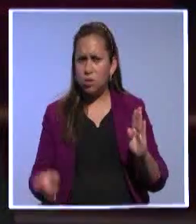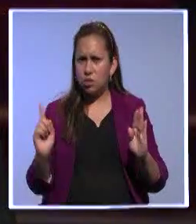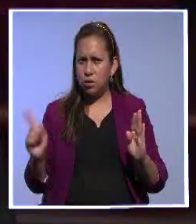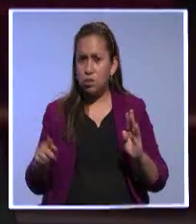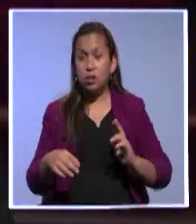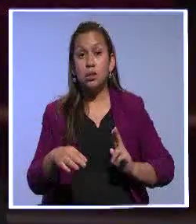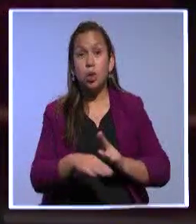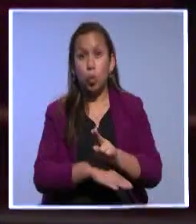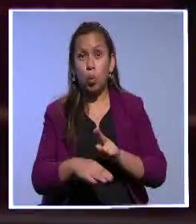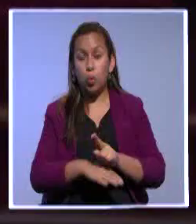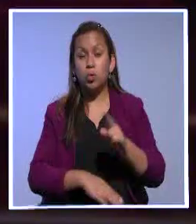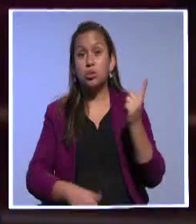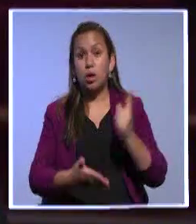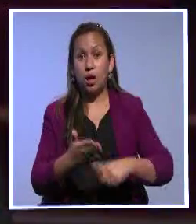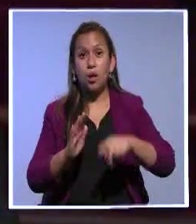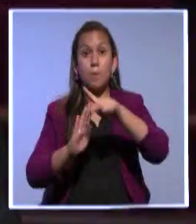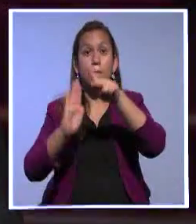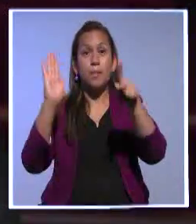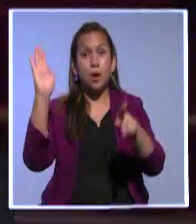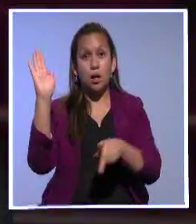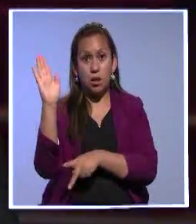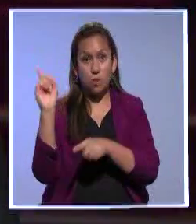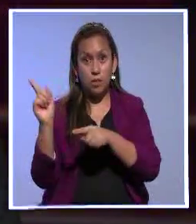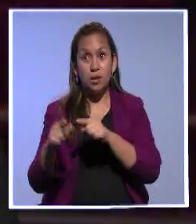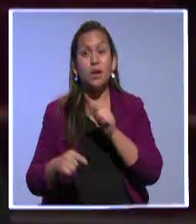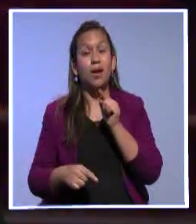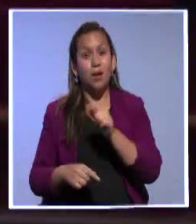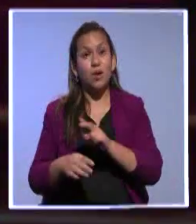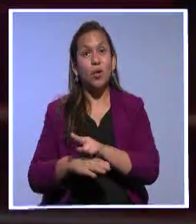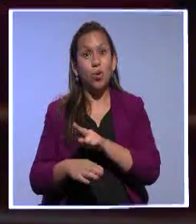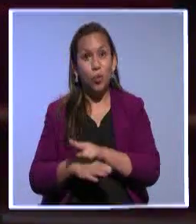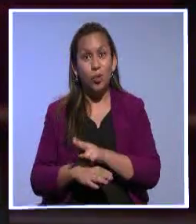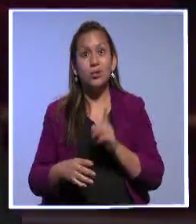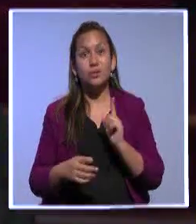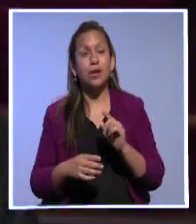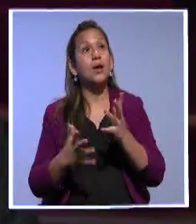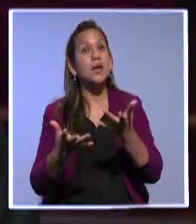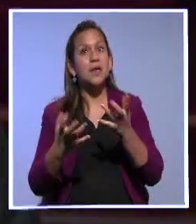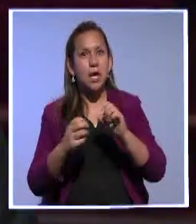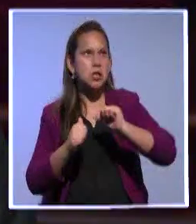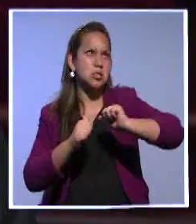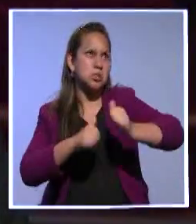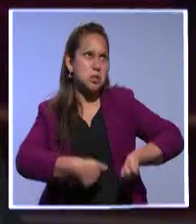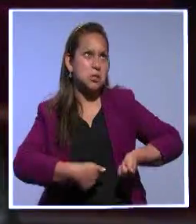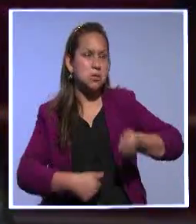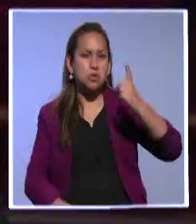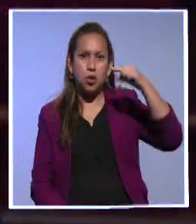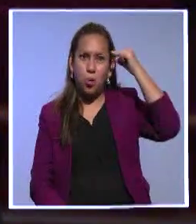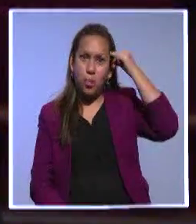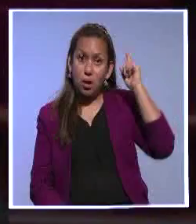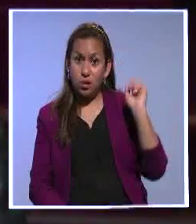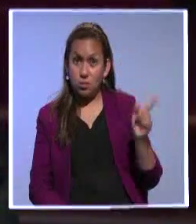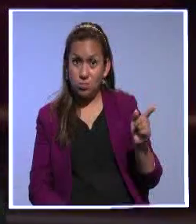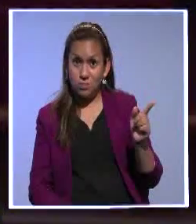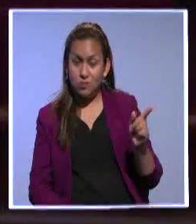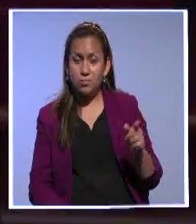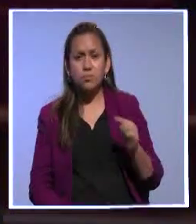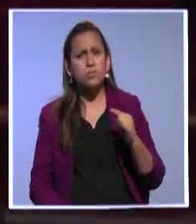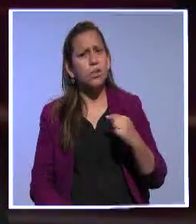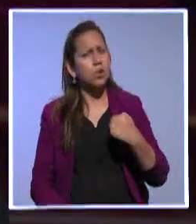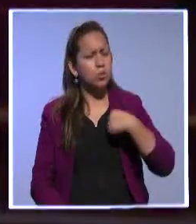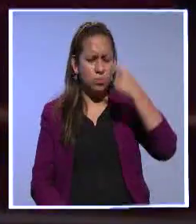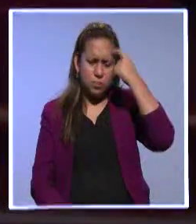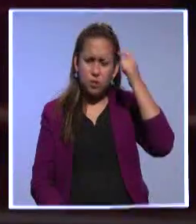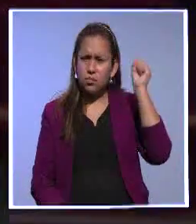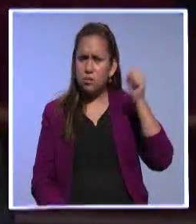uso de los parlamentos como un instrumento de desestabilización. Mire, yo creo que la oposición democrática tiene que existir, es fundamental.